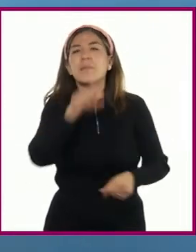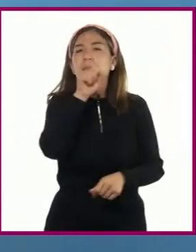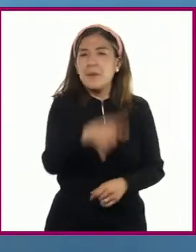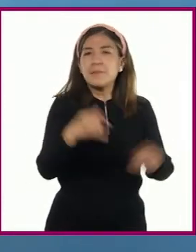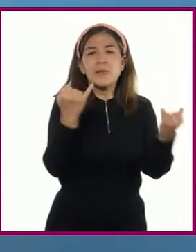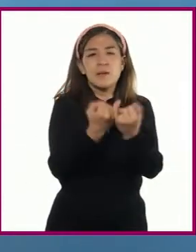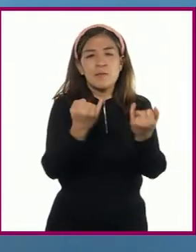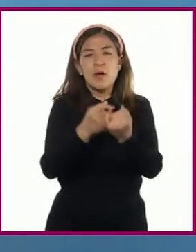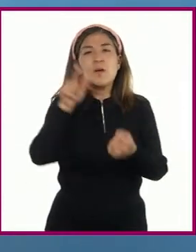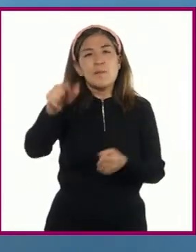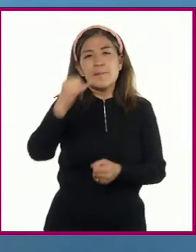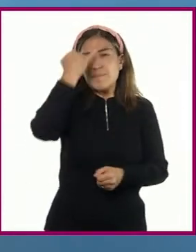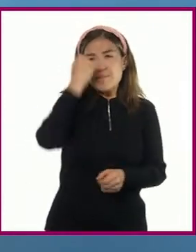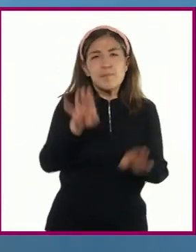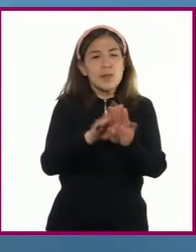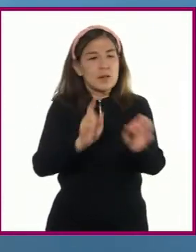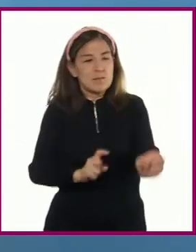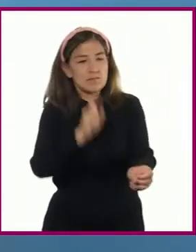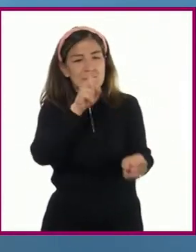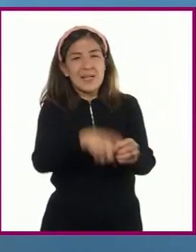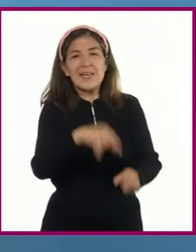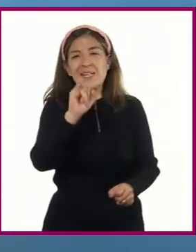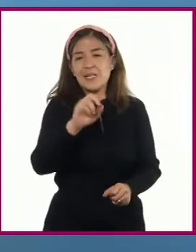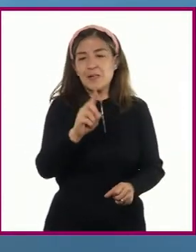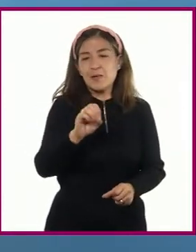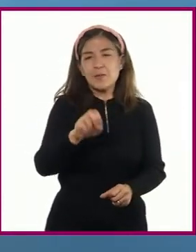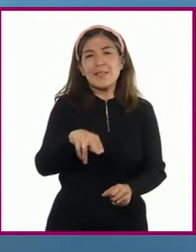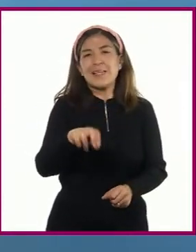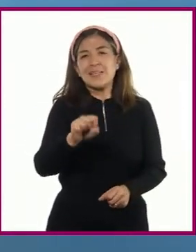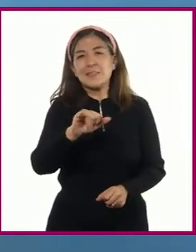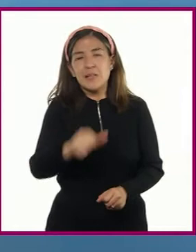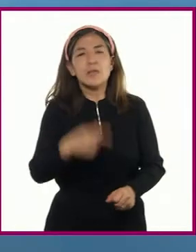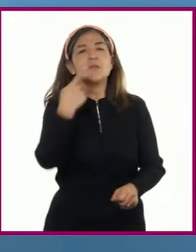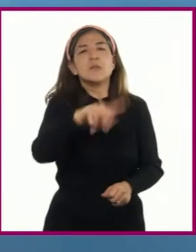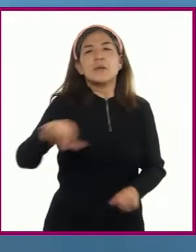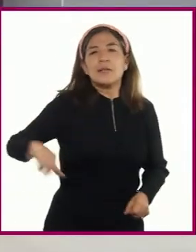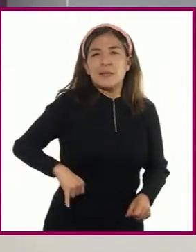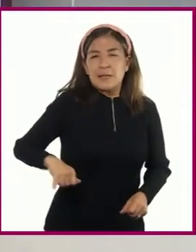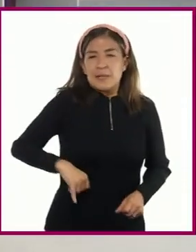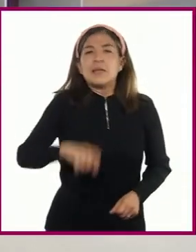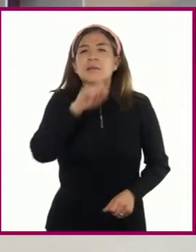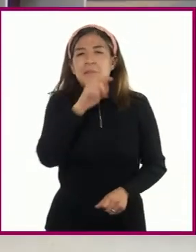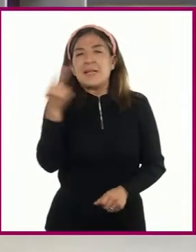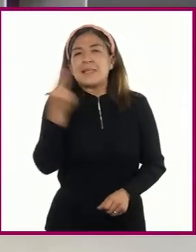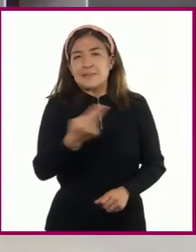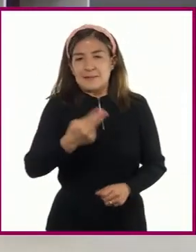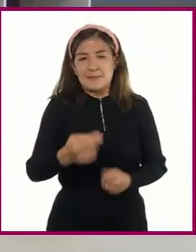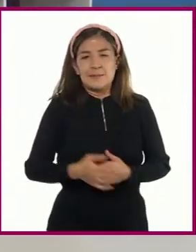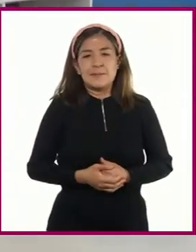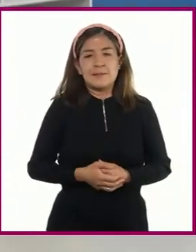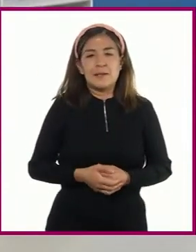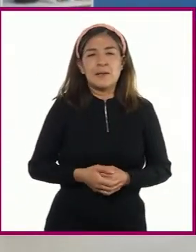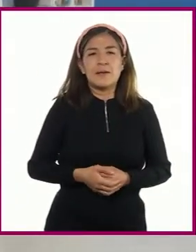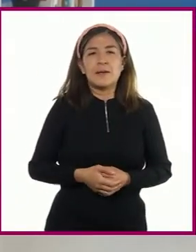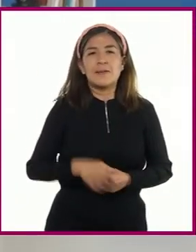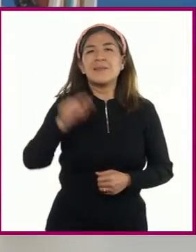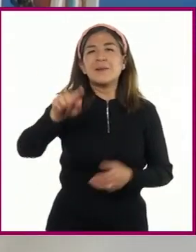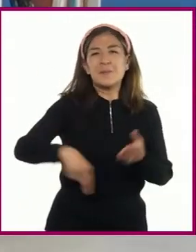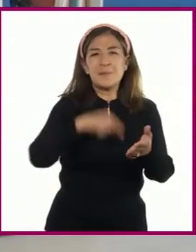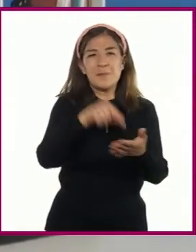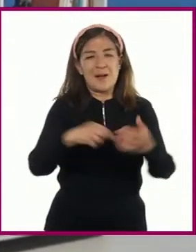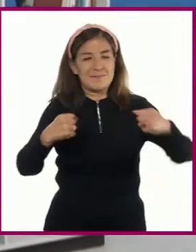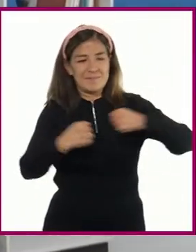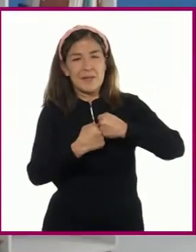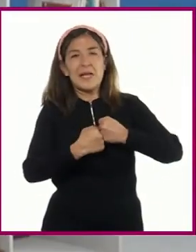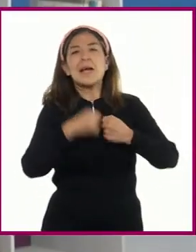integración a Indonesia que cubrió sus necesidades e intereses. En la provincia de ASEP se generó